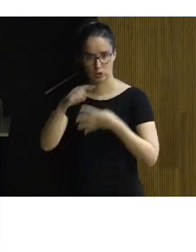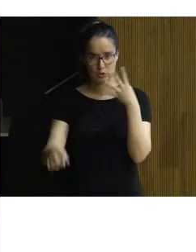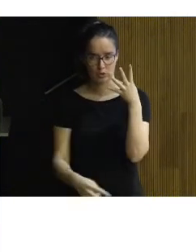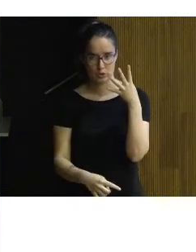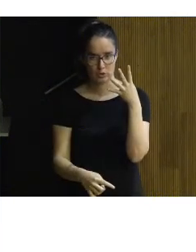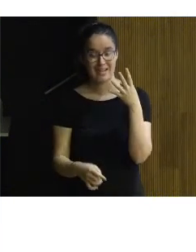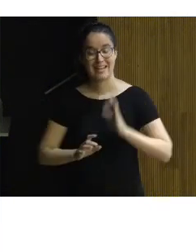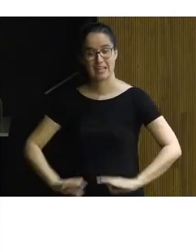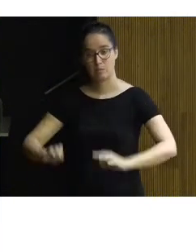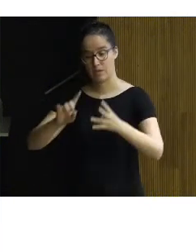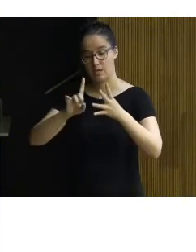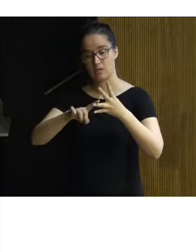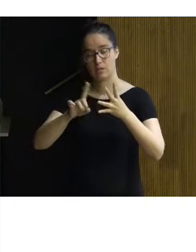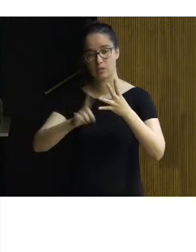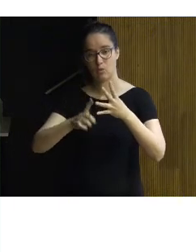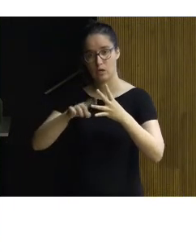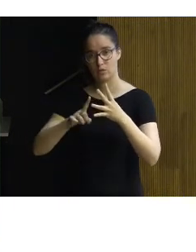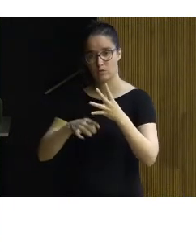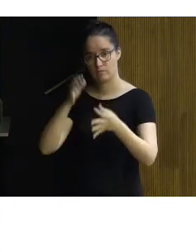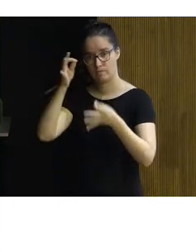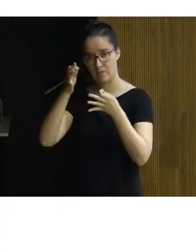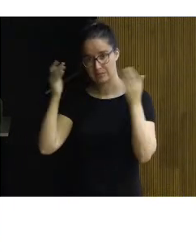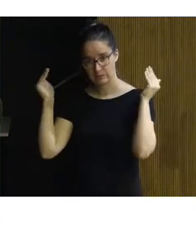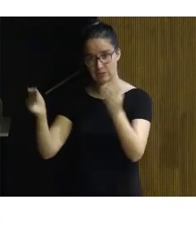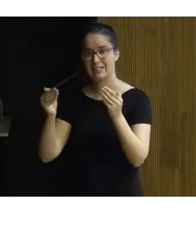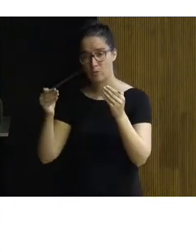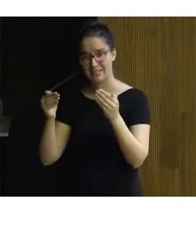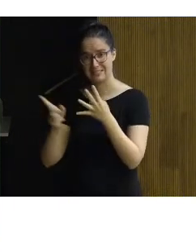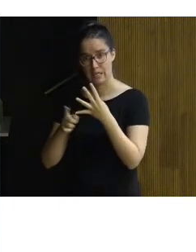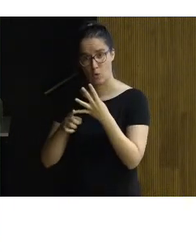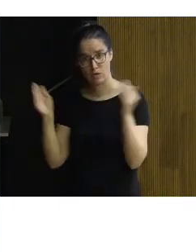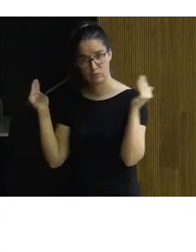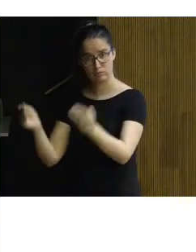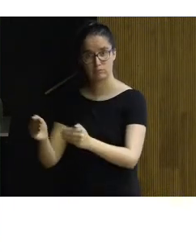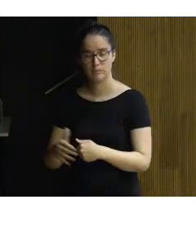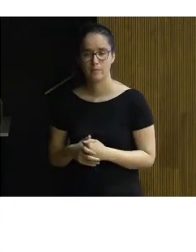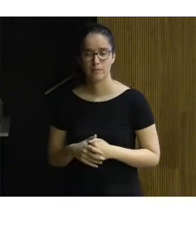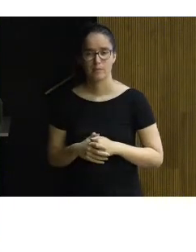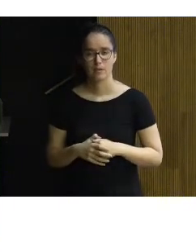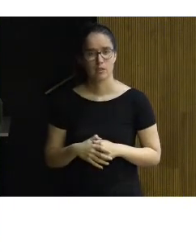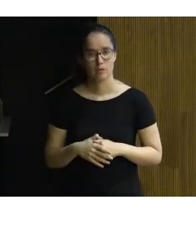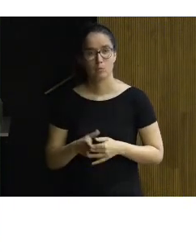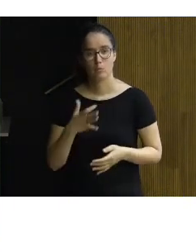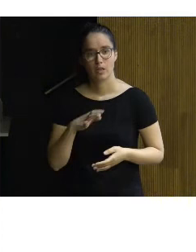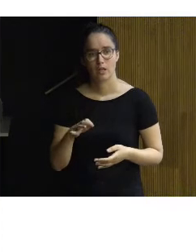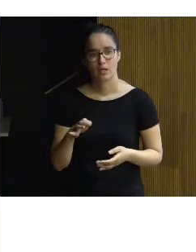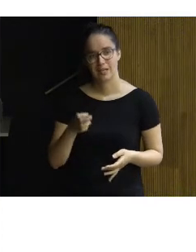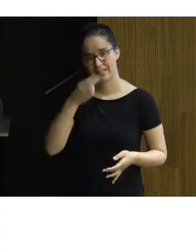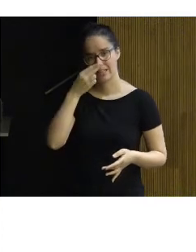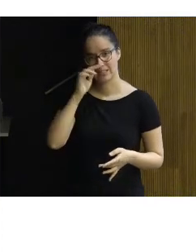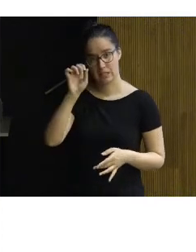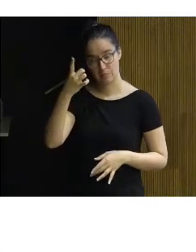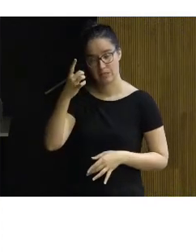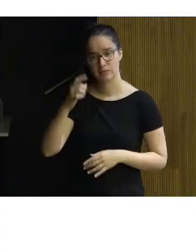sobre todo el tercero y el cuarto. Creo que me voy a centrar en el cuarto que es quizá lo que tiene más